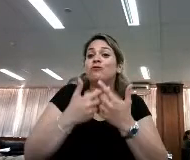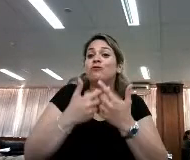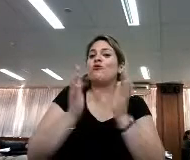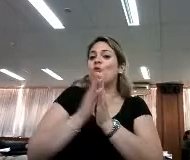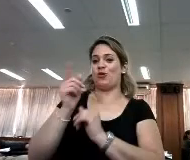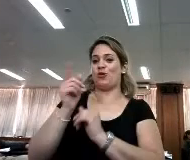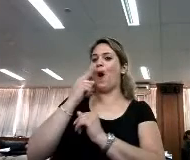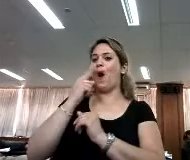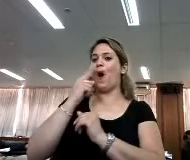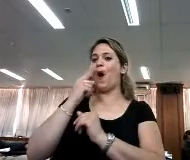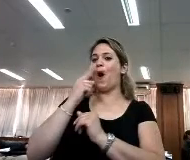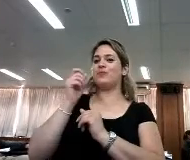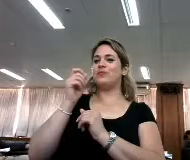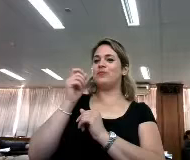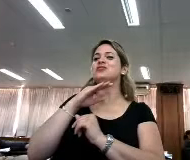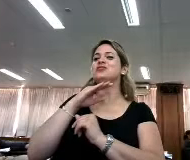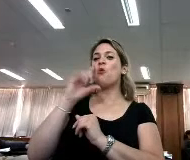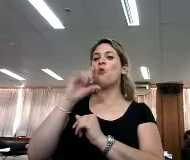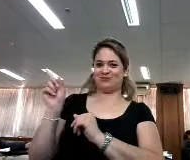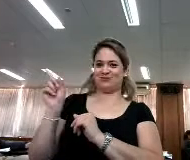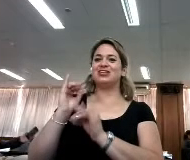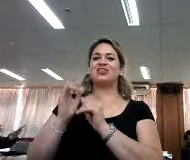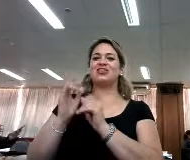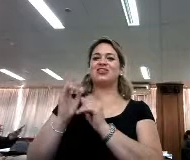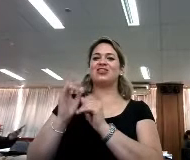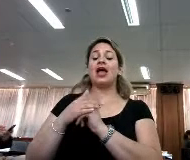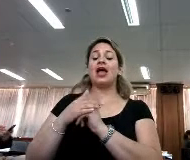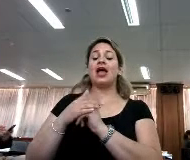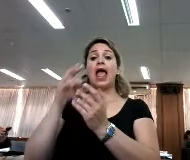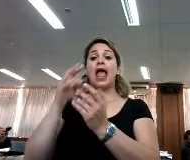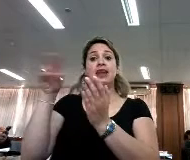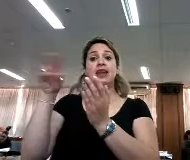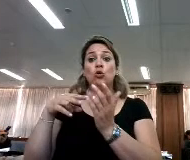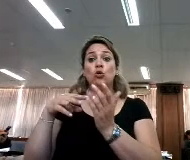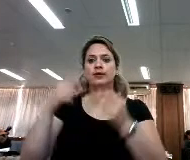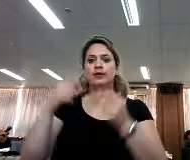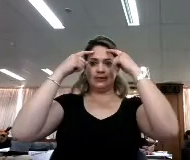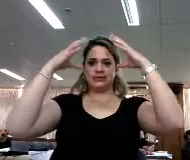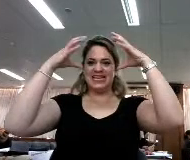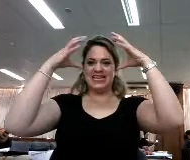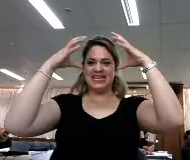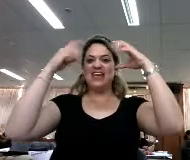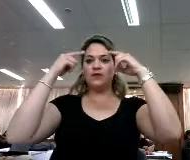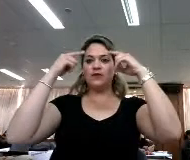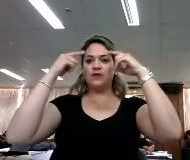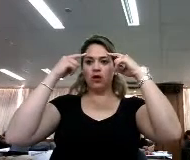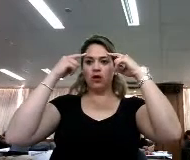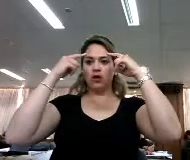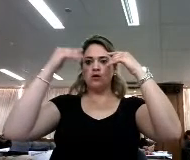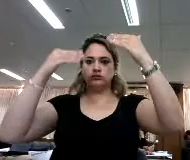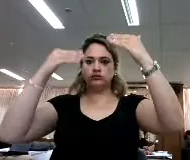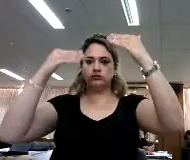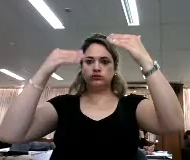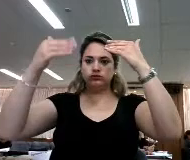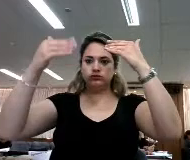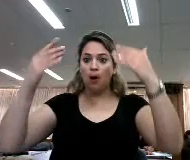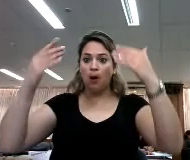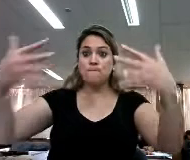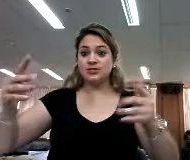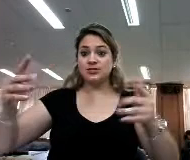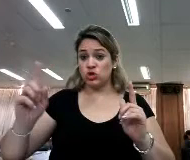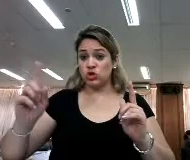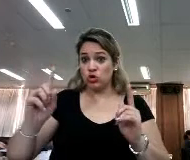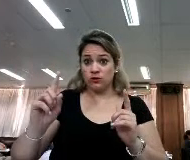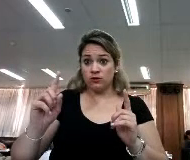incluso cuando llegó la lectura, nuestros cerebros no estaban desarrollados para leer, dicen, hay